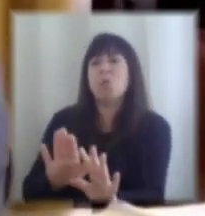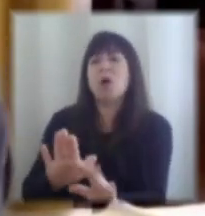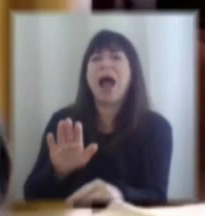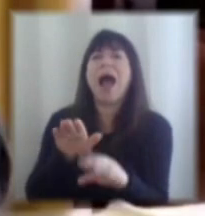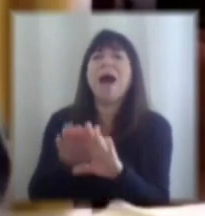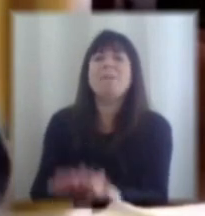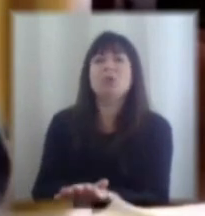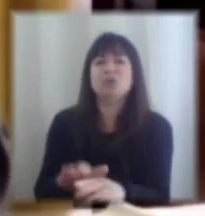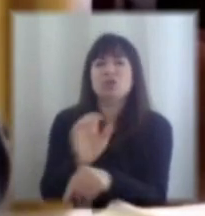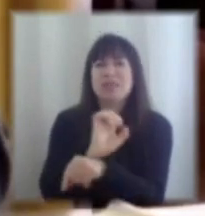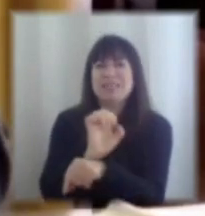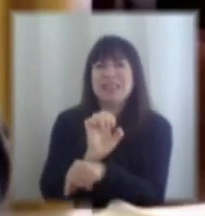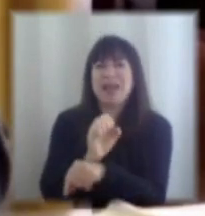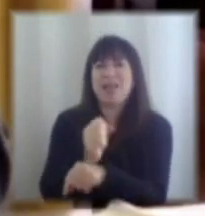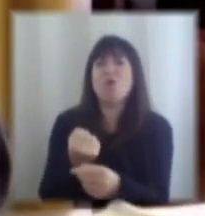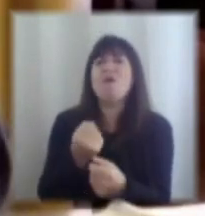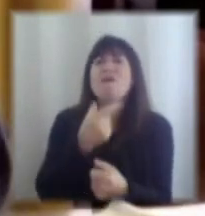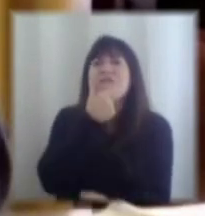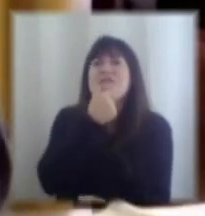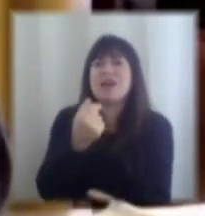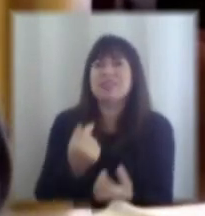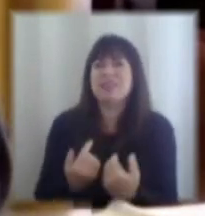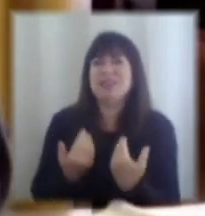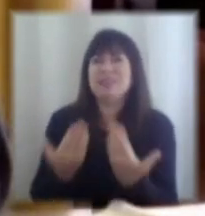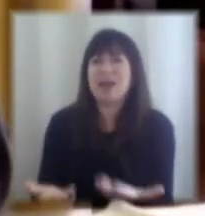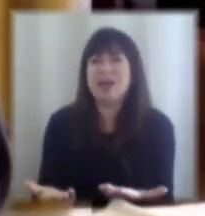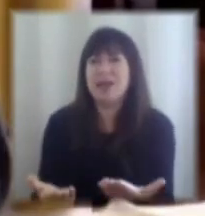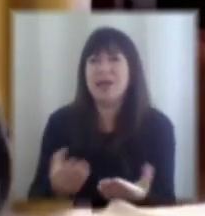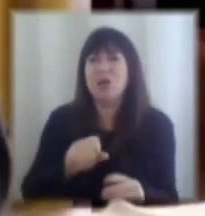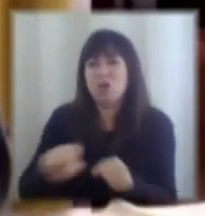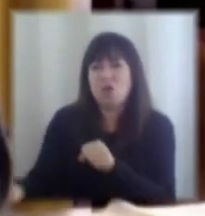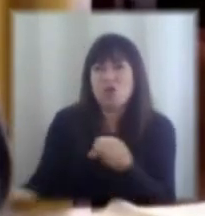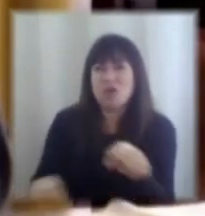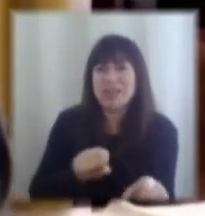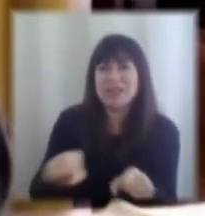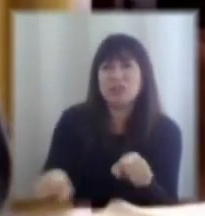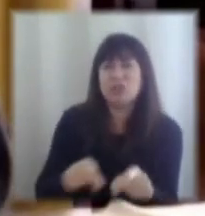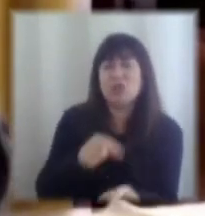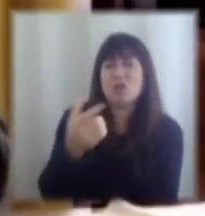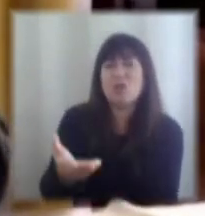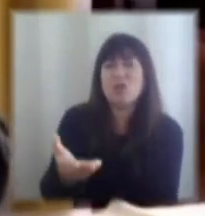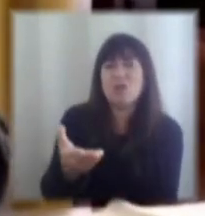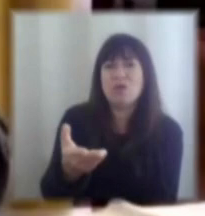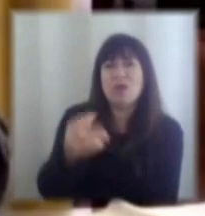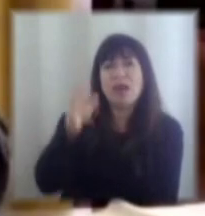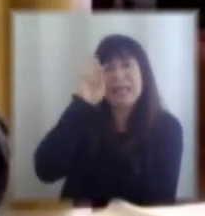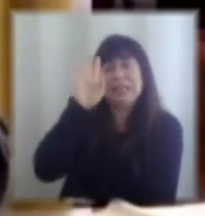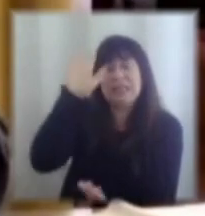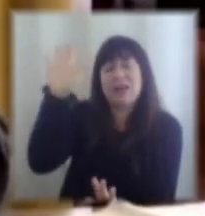quien es el que facilita la coordinación y el descubrimiento de esa área yo creo que por ahí va la reflexión